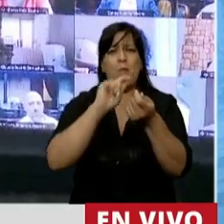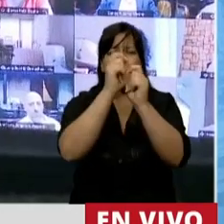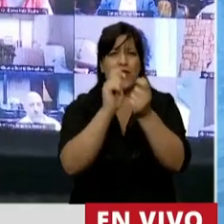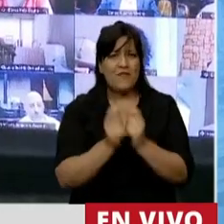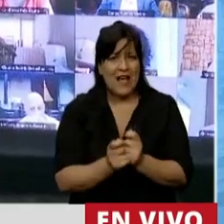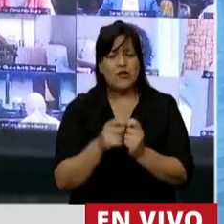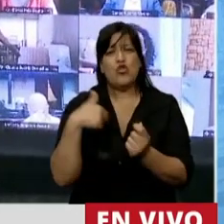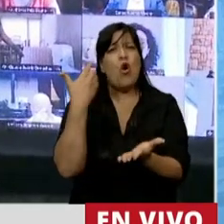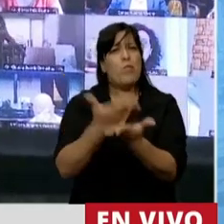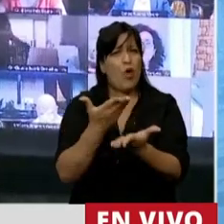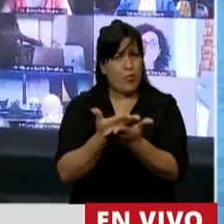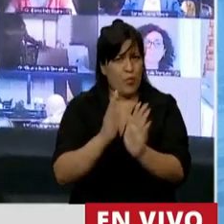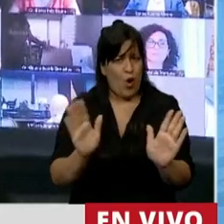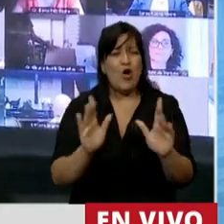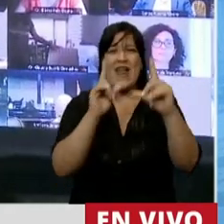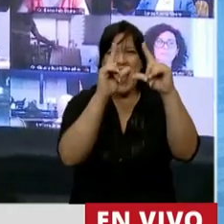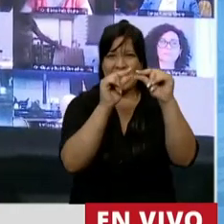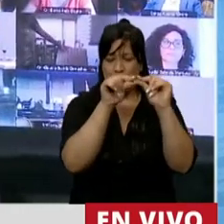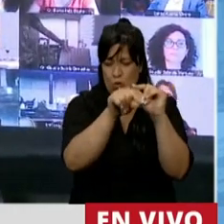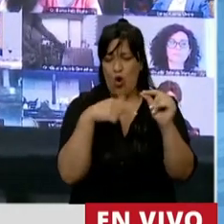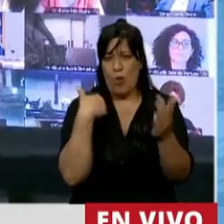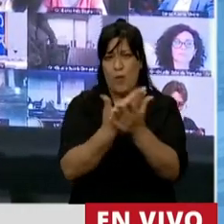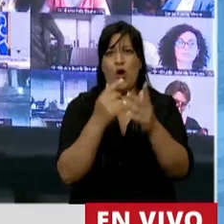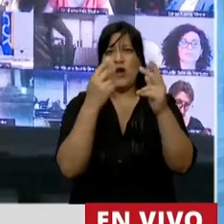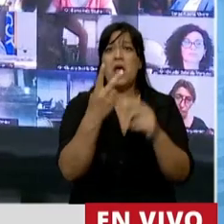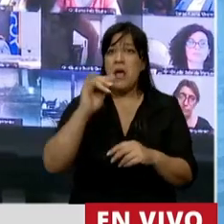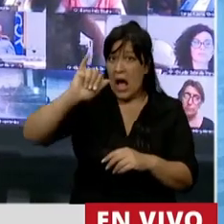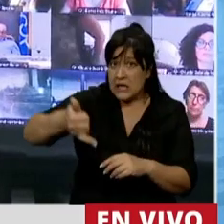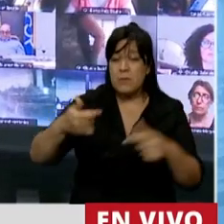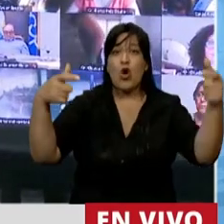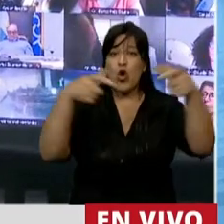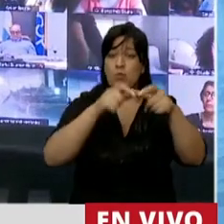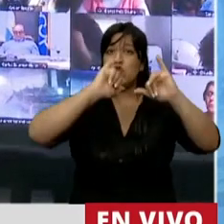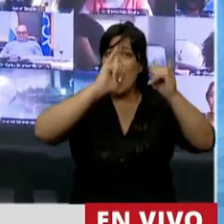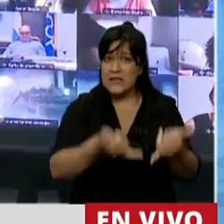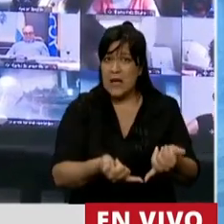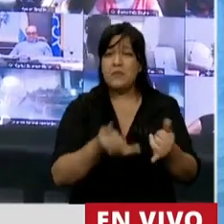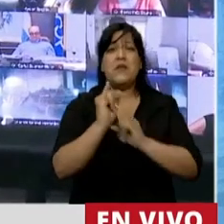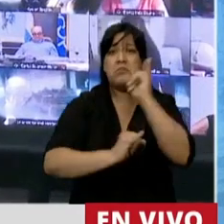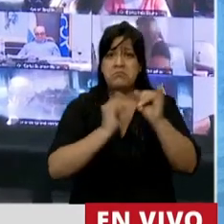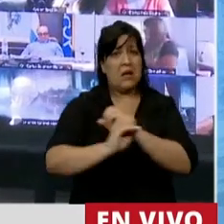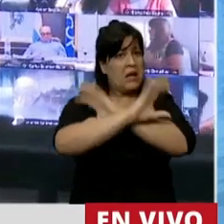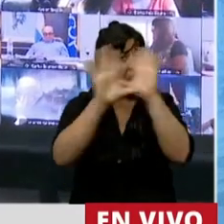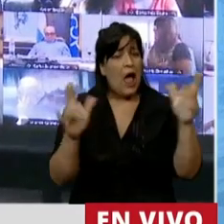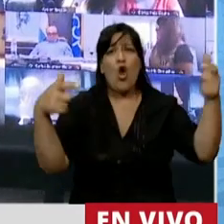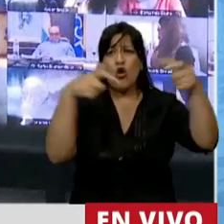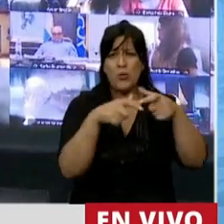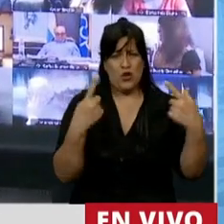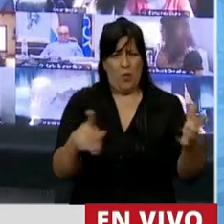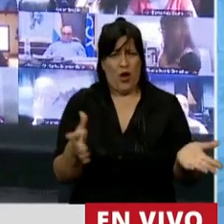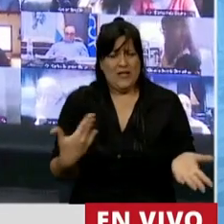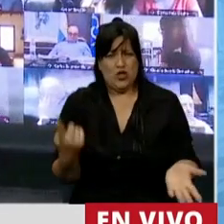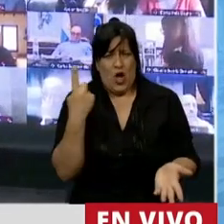modificaciones que he propuesto al artículo y que han sido aceptados en la Comisión y esto quedó claro en la Comisión también. Por eso me